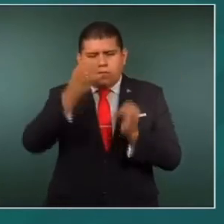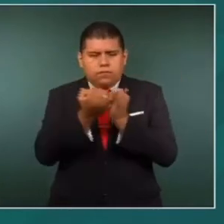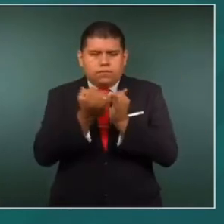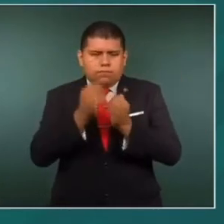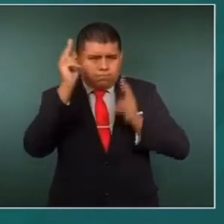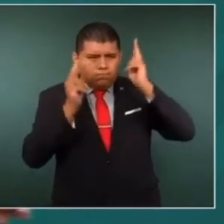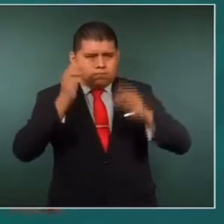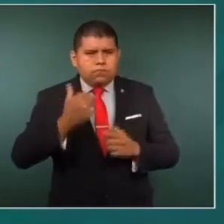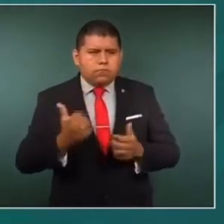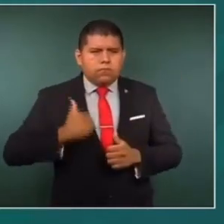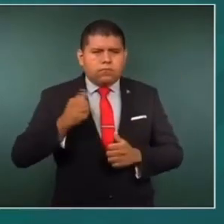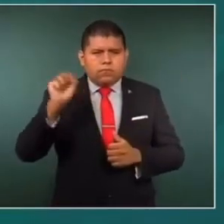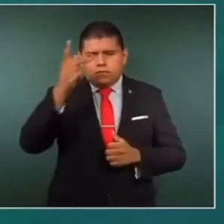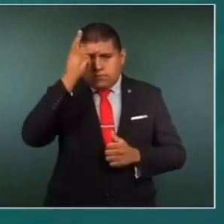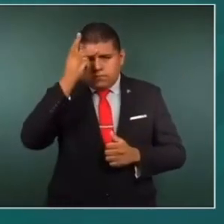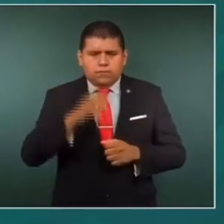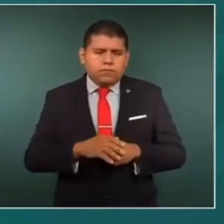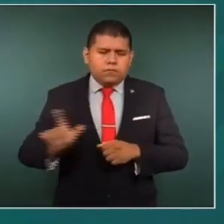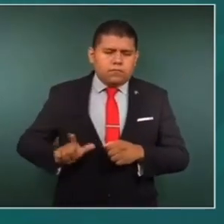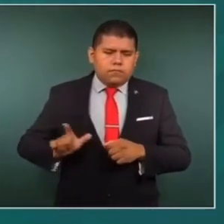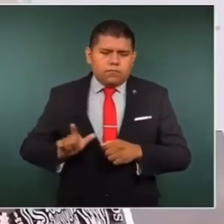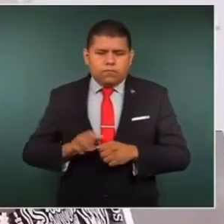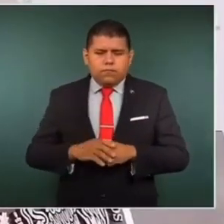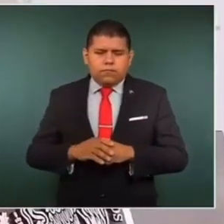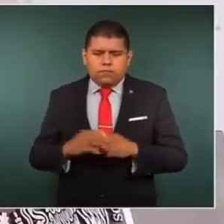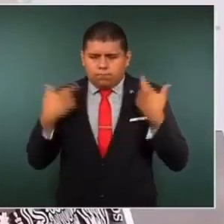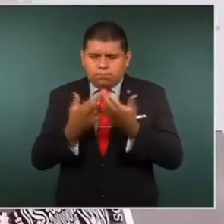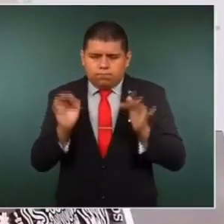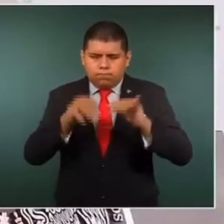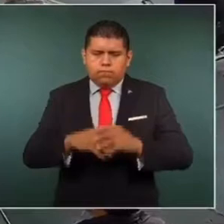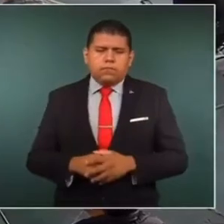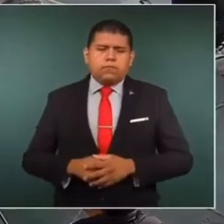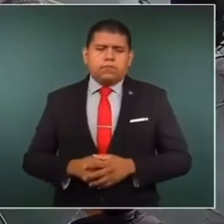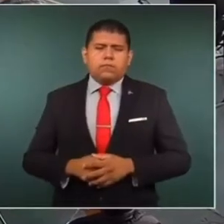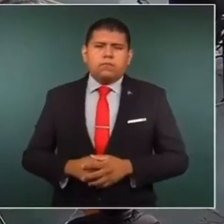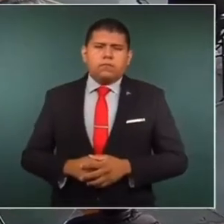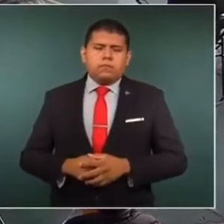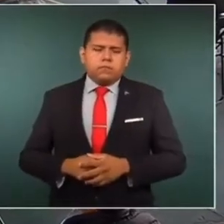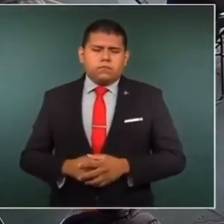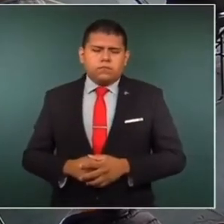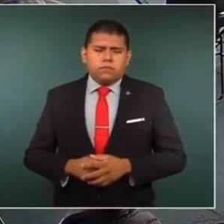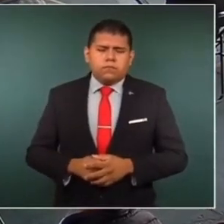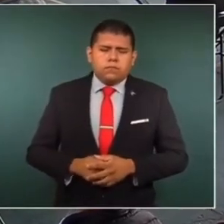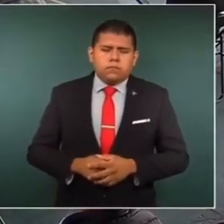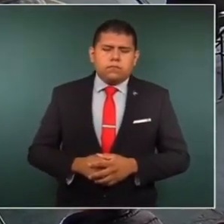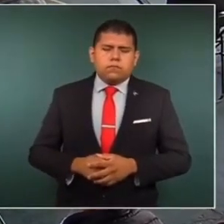Y vamos a aprovechar para hacer una reunión con los gobernadores. ¿Puedo estar en San Luis Sí.